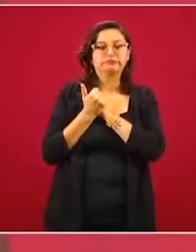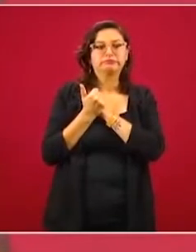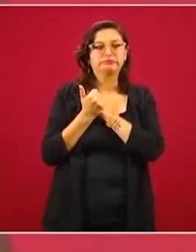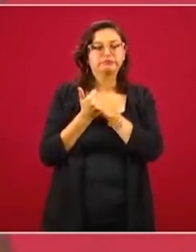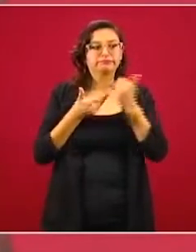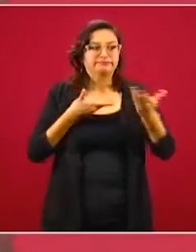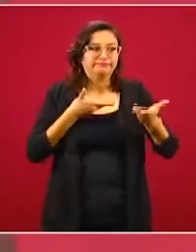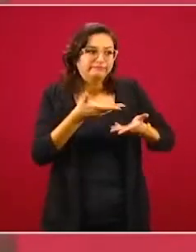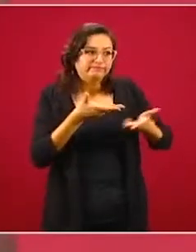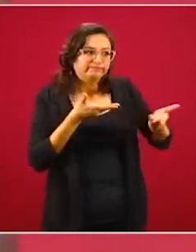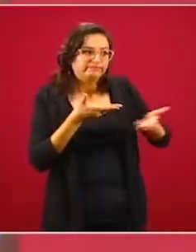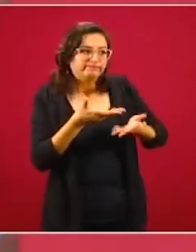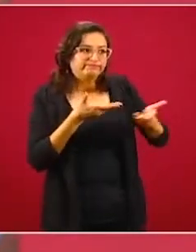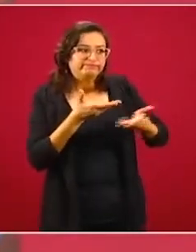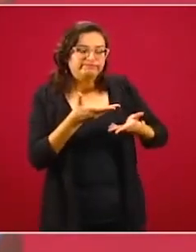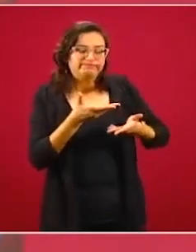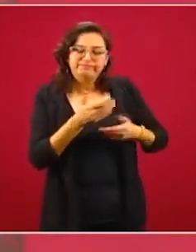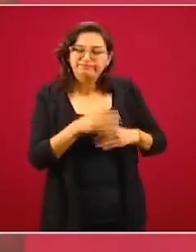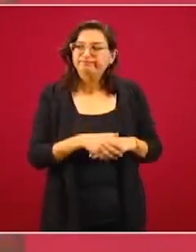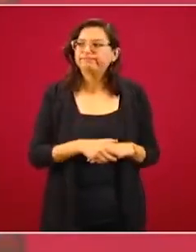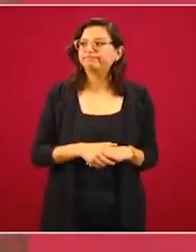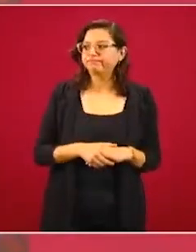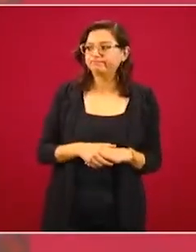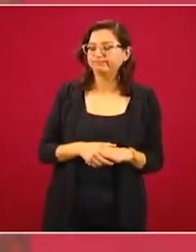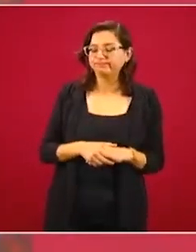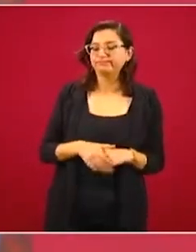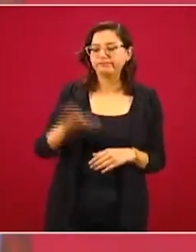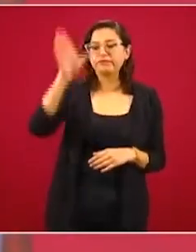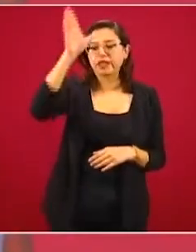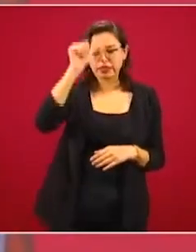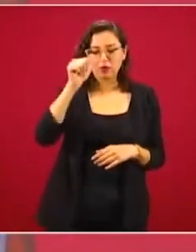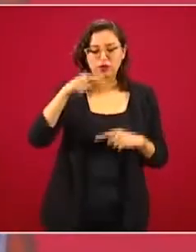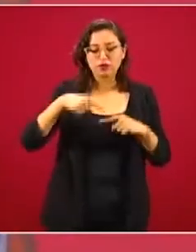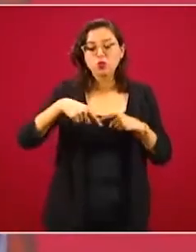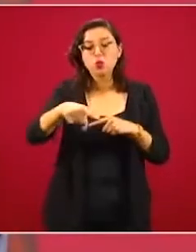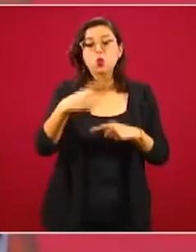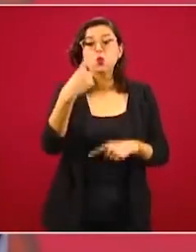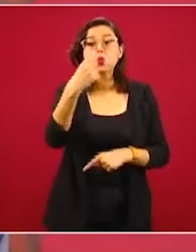que cuando menos un año